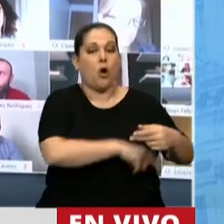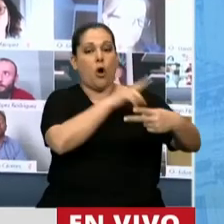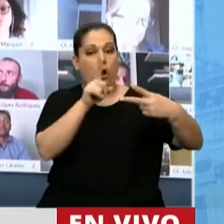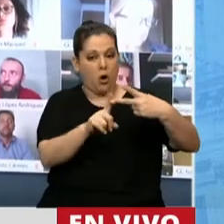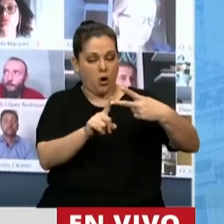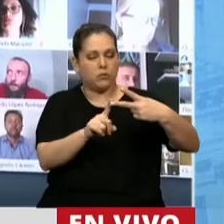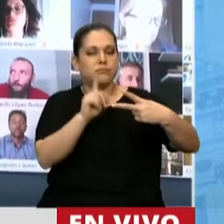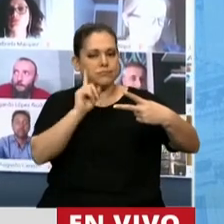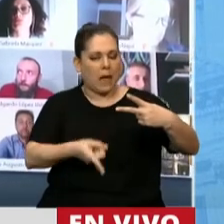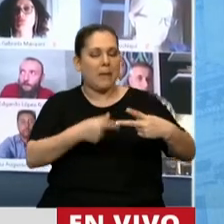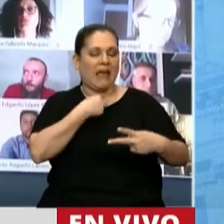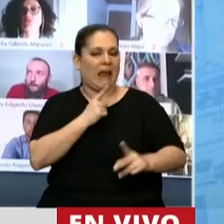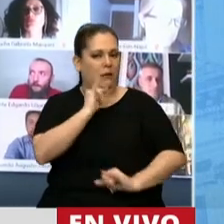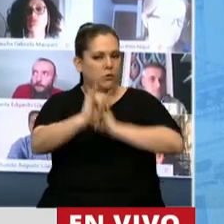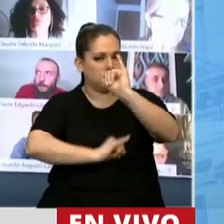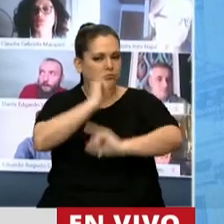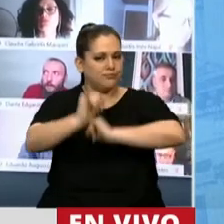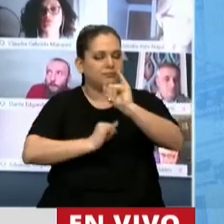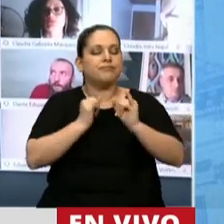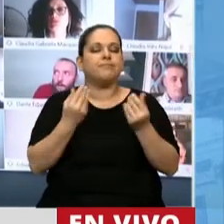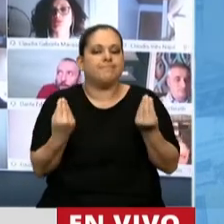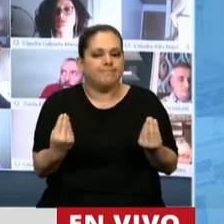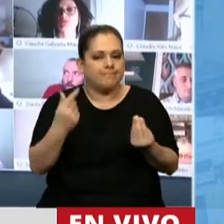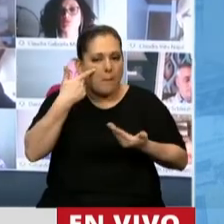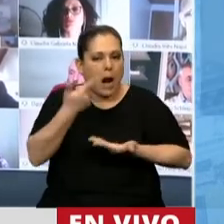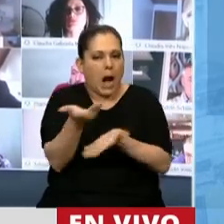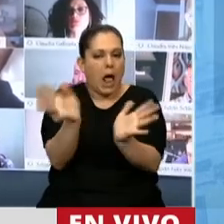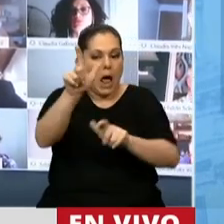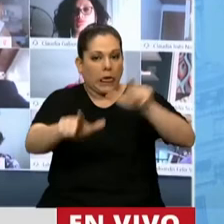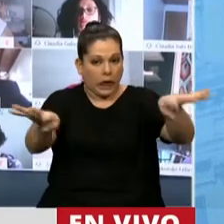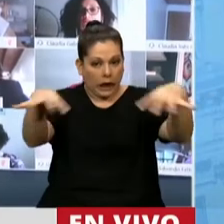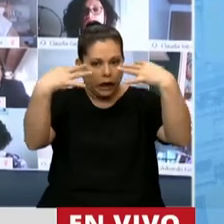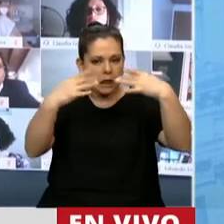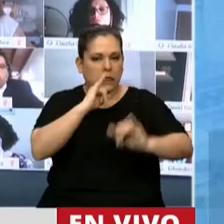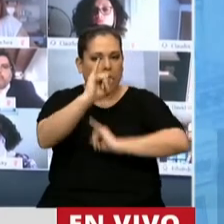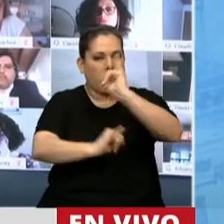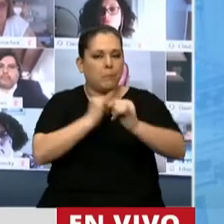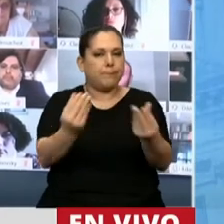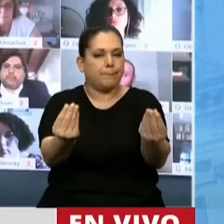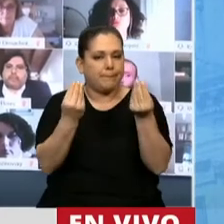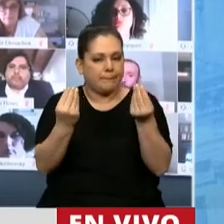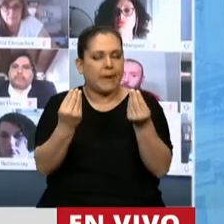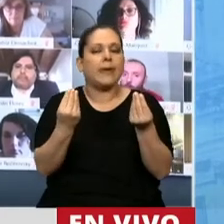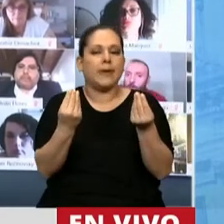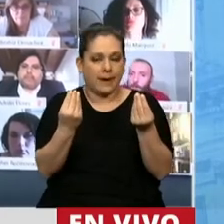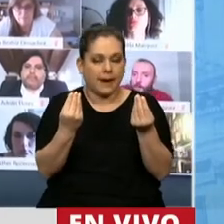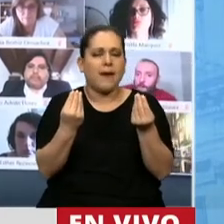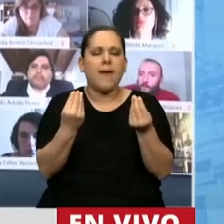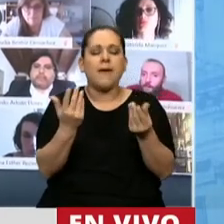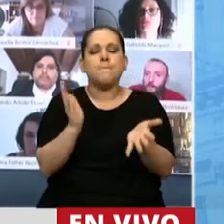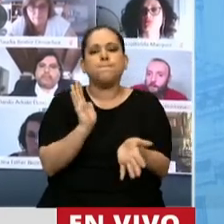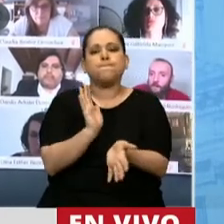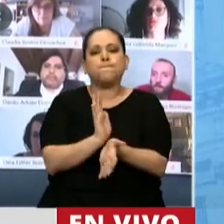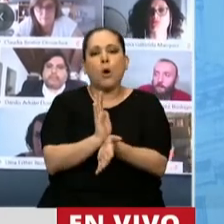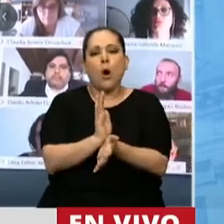queremos dejarla, por lo menos a la vista del público, es la aclaración respecto hasta dónde